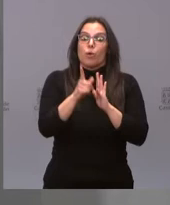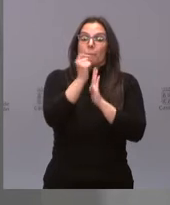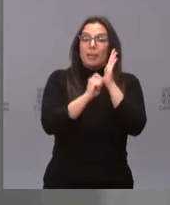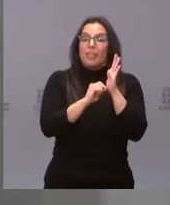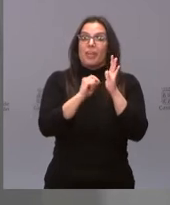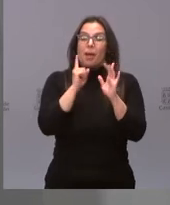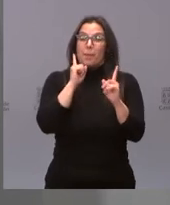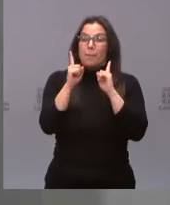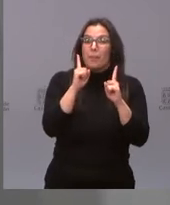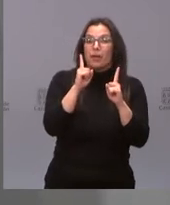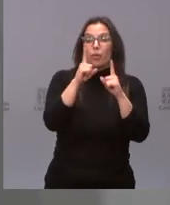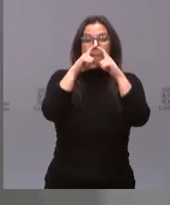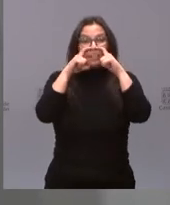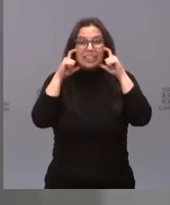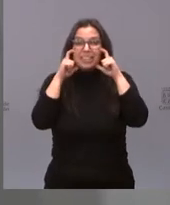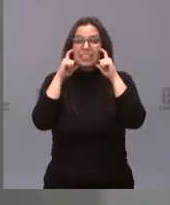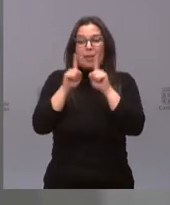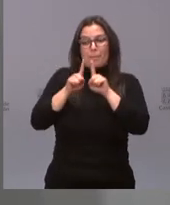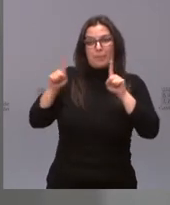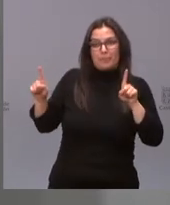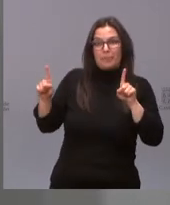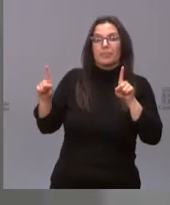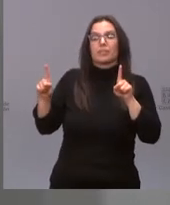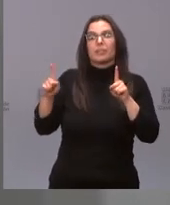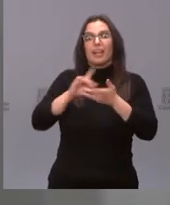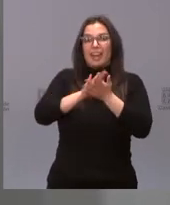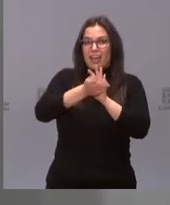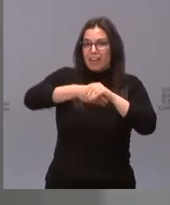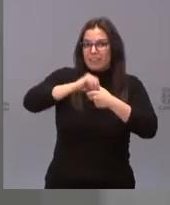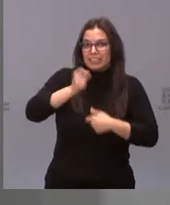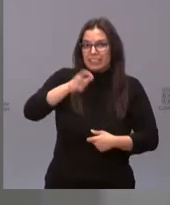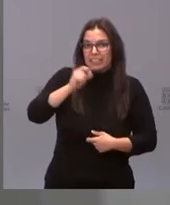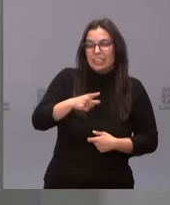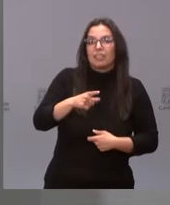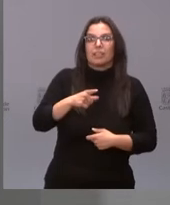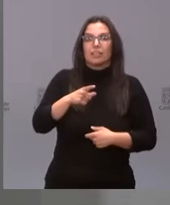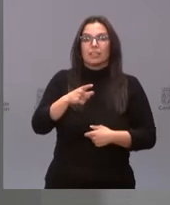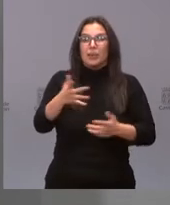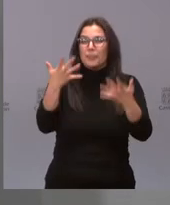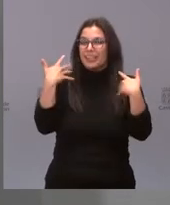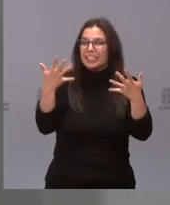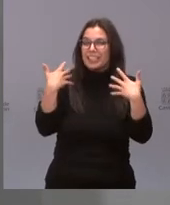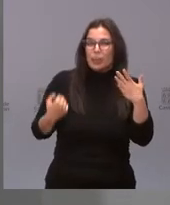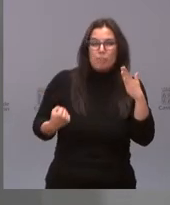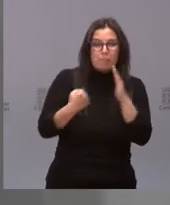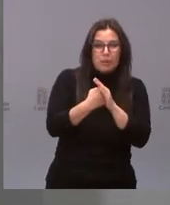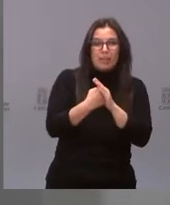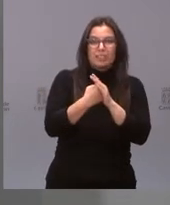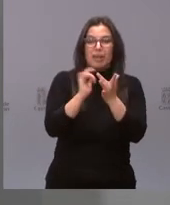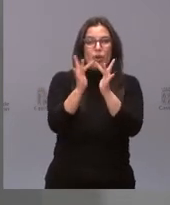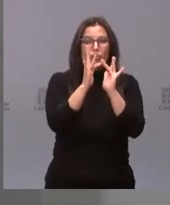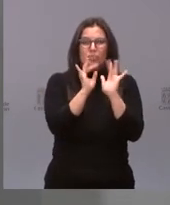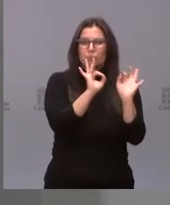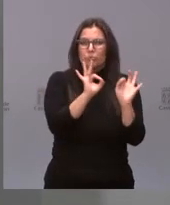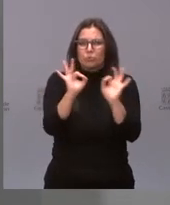precaución, la mascarilla, el metro y medio, el lavado de manos, el maximizar la ventilación, el minimizar el contacto